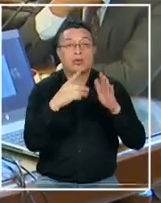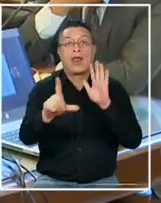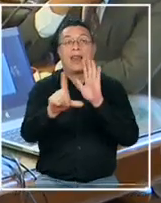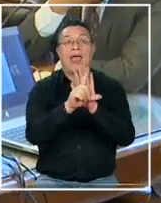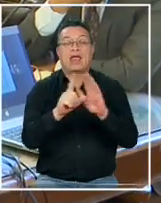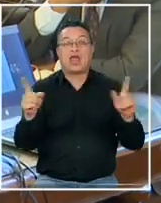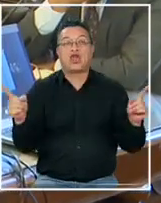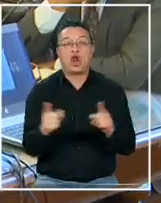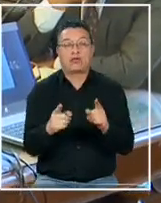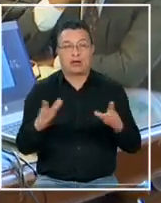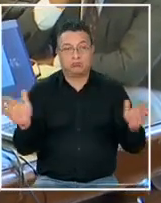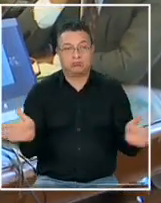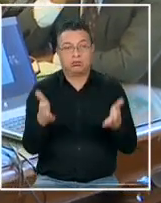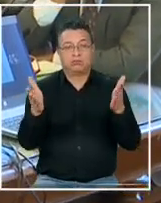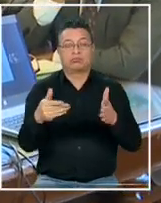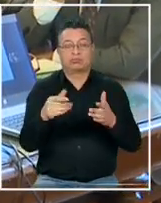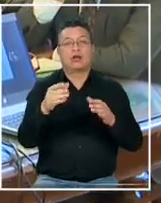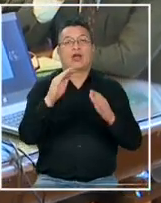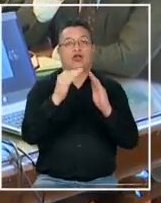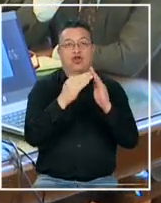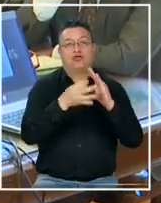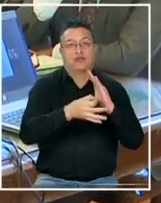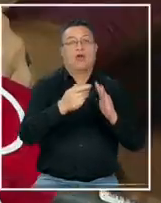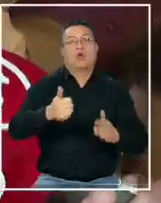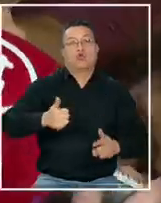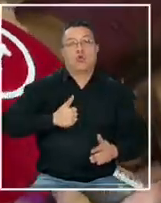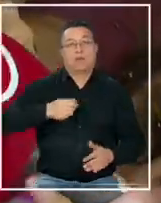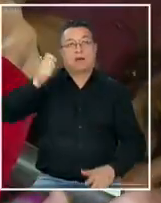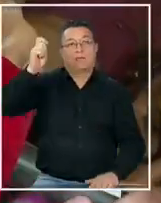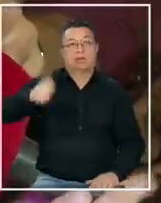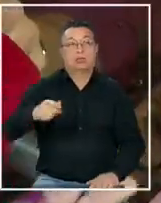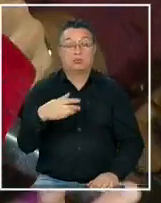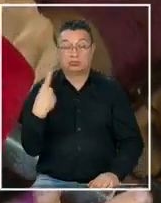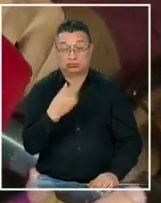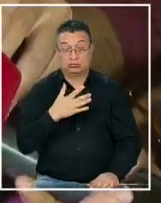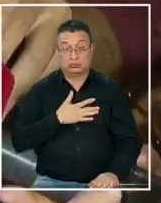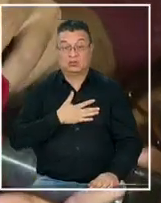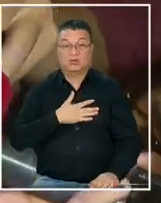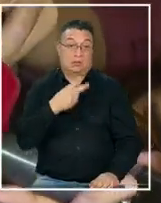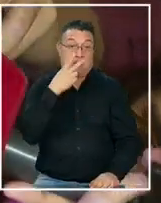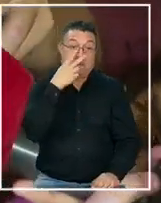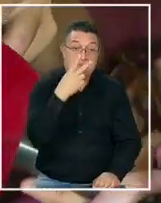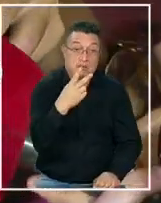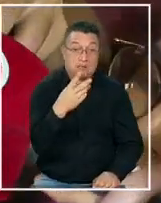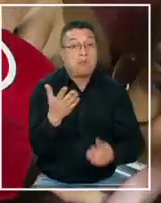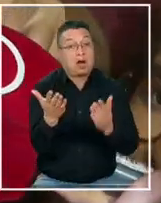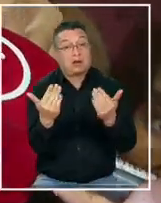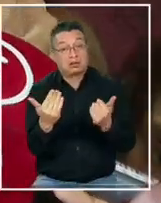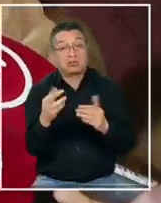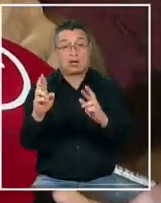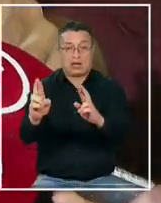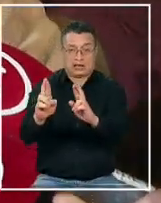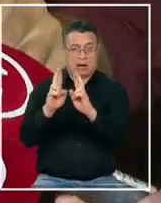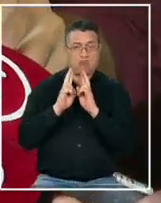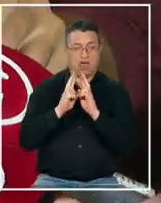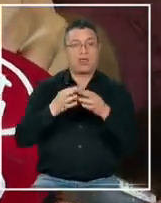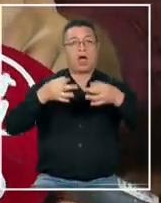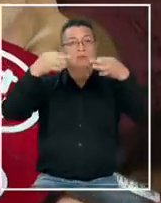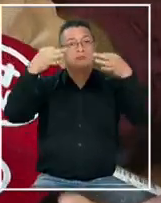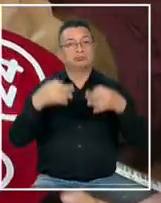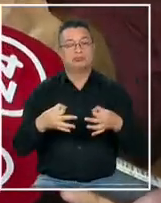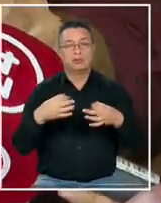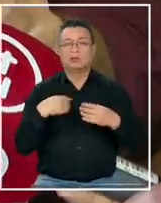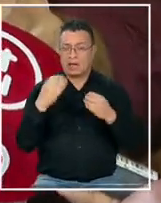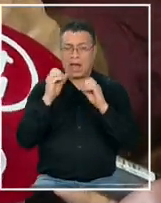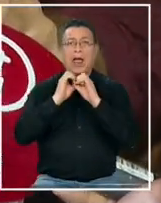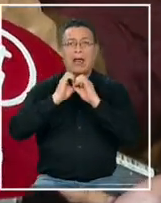corta que empuja la moneda para cumplir el fallo. Nosotros vemos que es necesario tener una respuesta formal a un